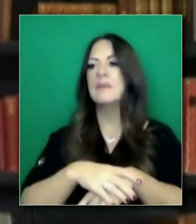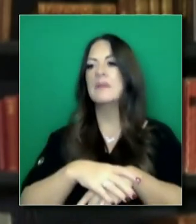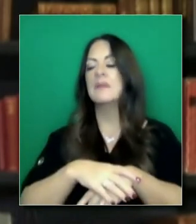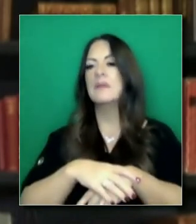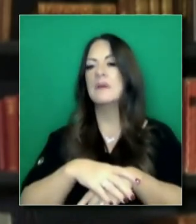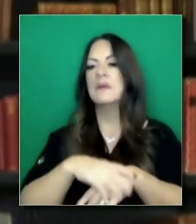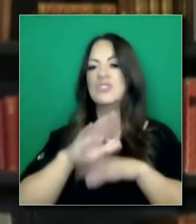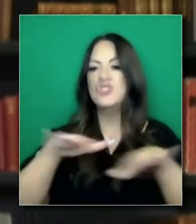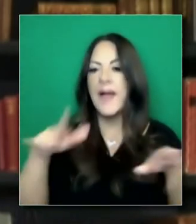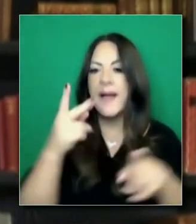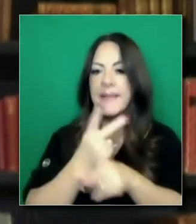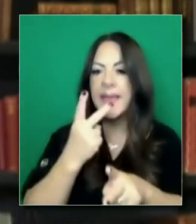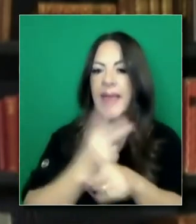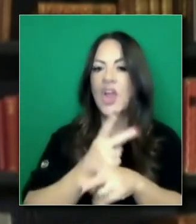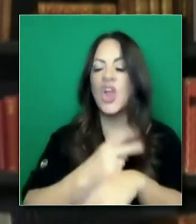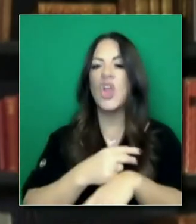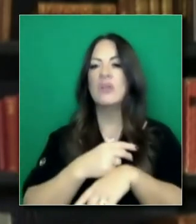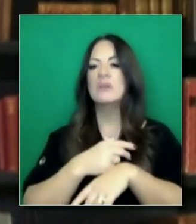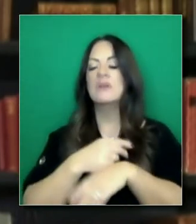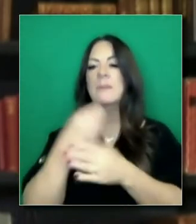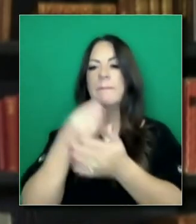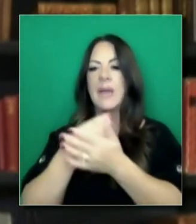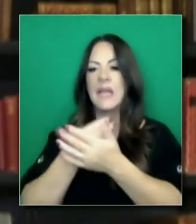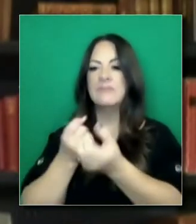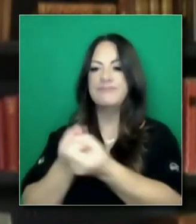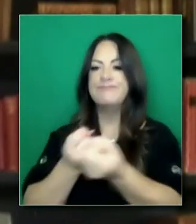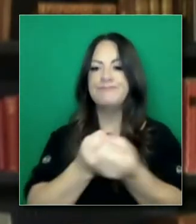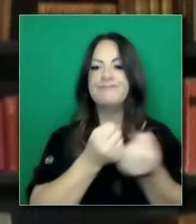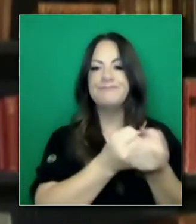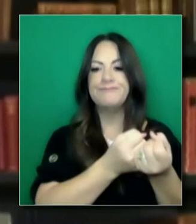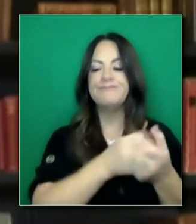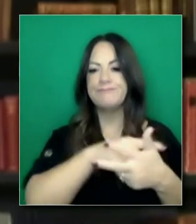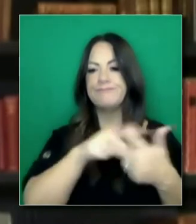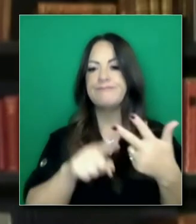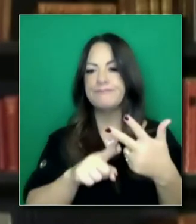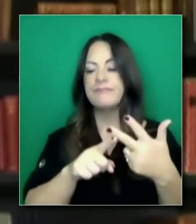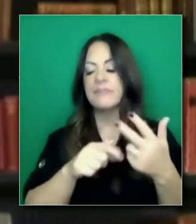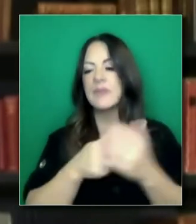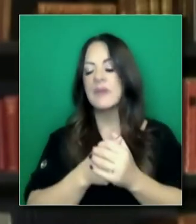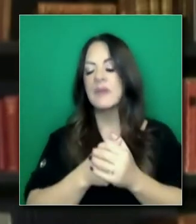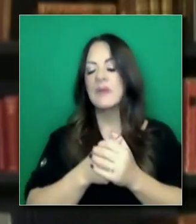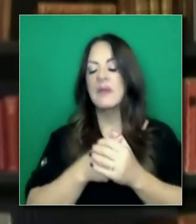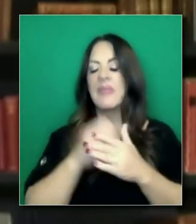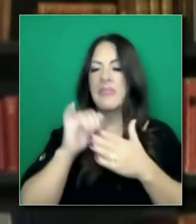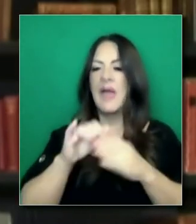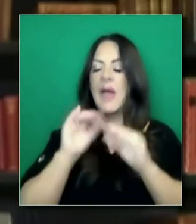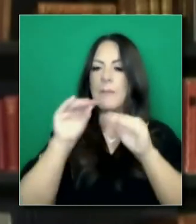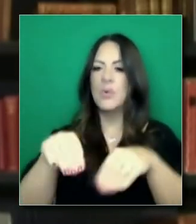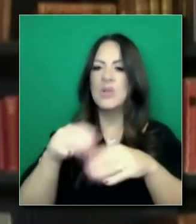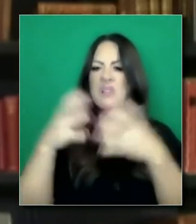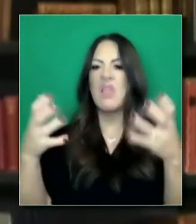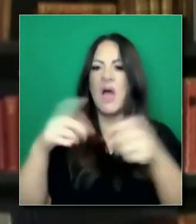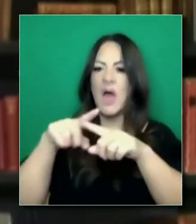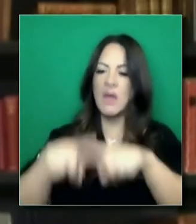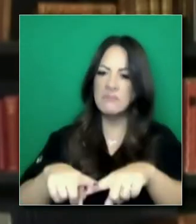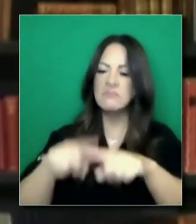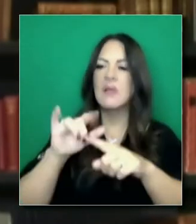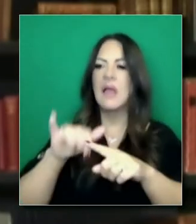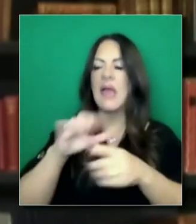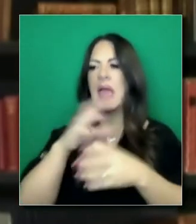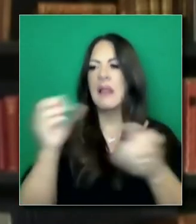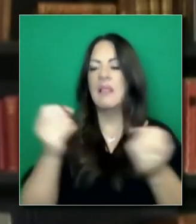comida y otras cosas que habría caído como carga sobre presupuestos de la ciudad y del condado y del Estado también, por supuesto. Y eso incluye